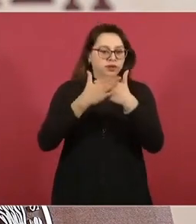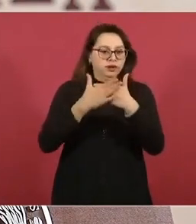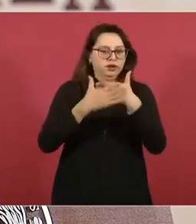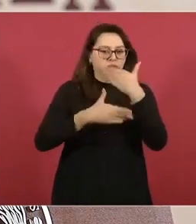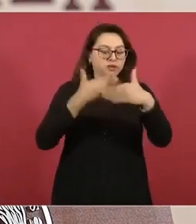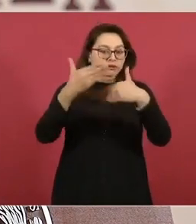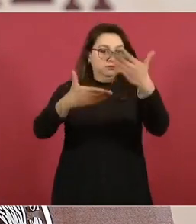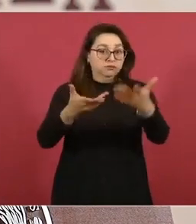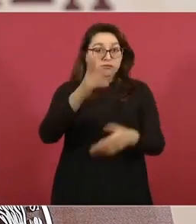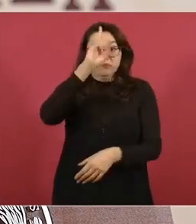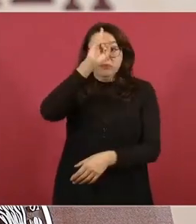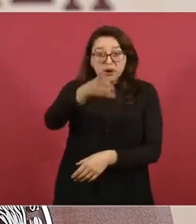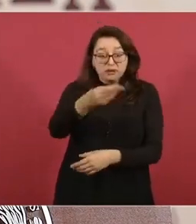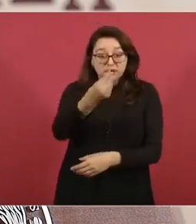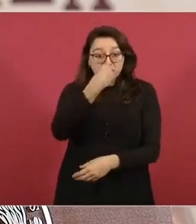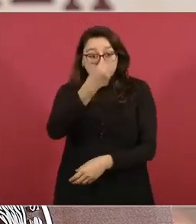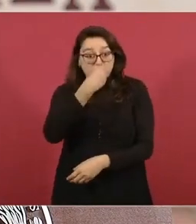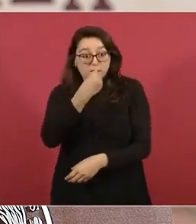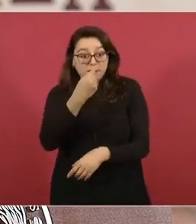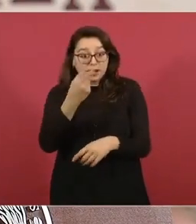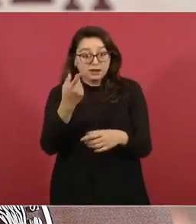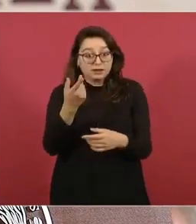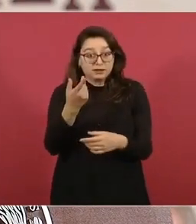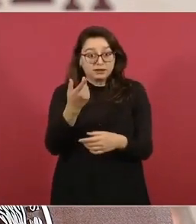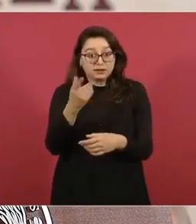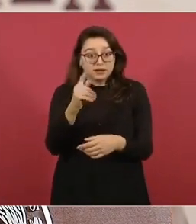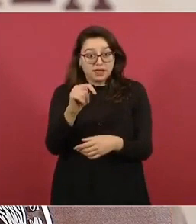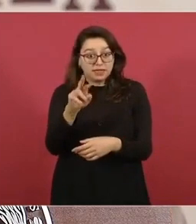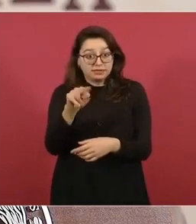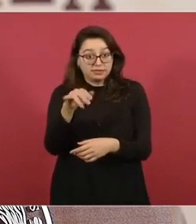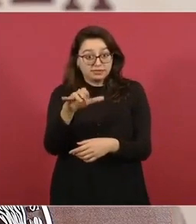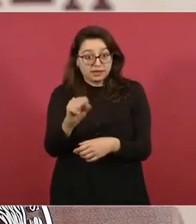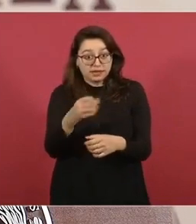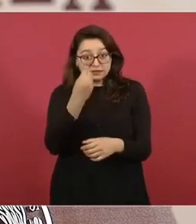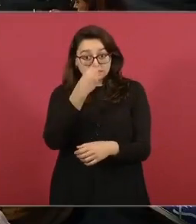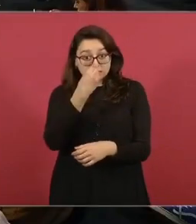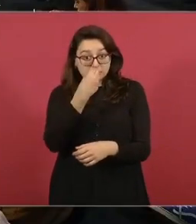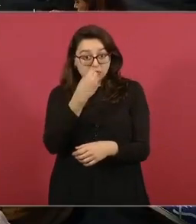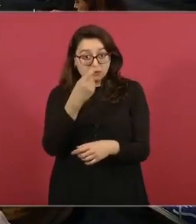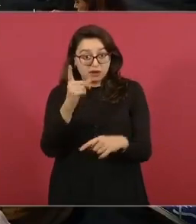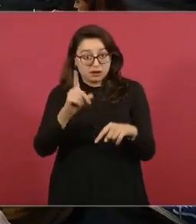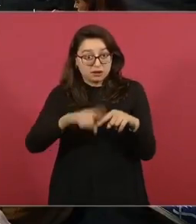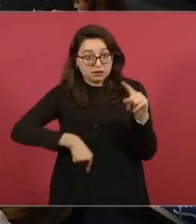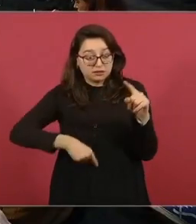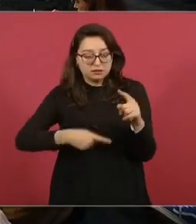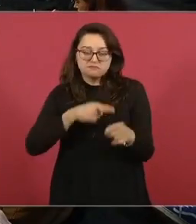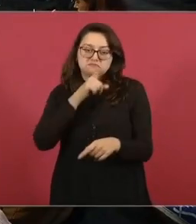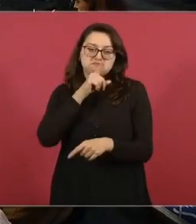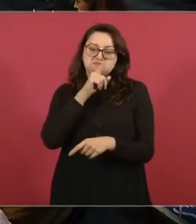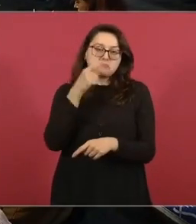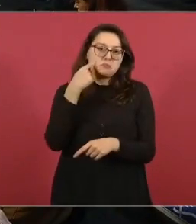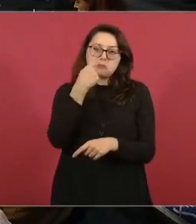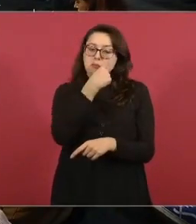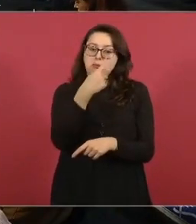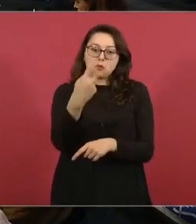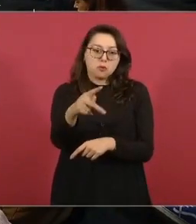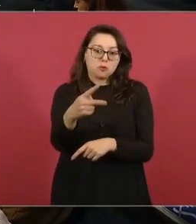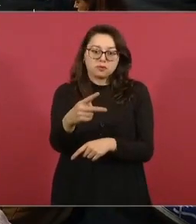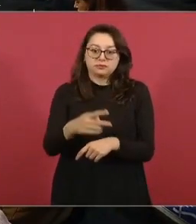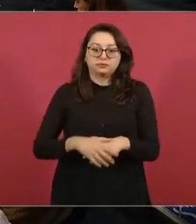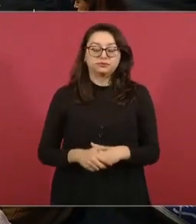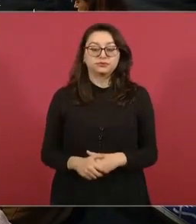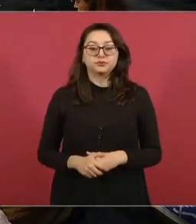prohibidos entonces por eso se van a mantener el sello y la eliminación de manera concurrente ¿Así sería